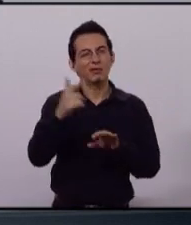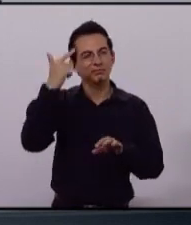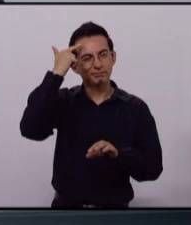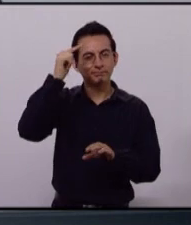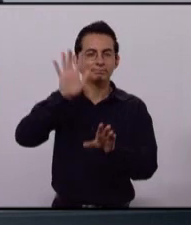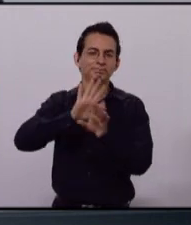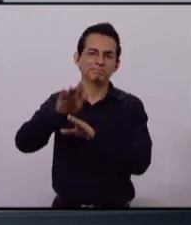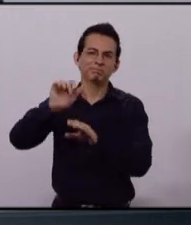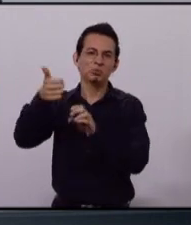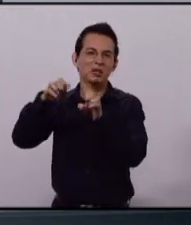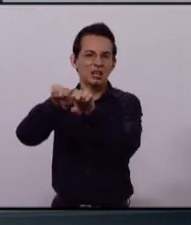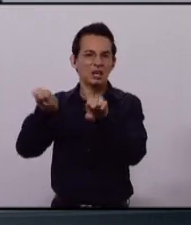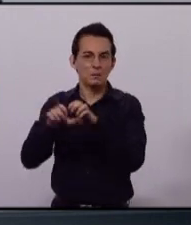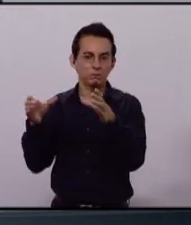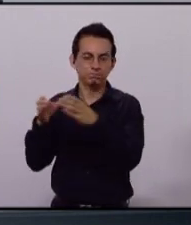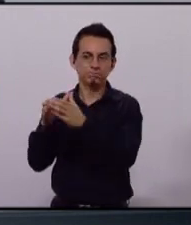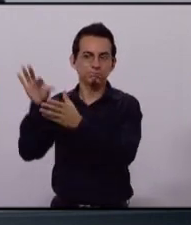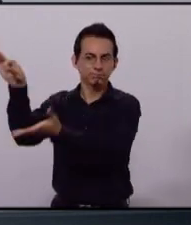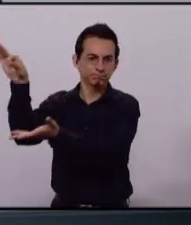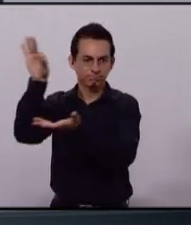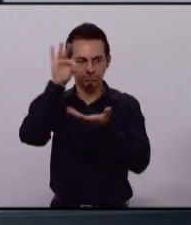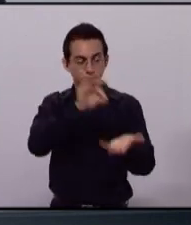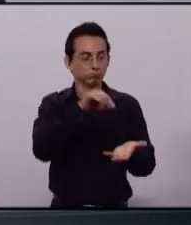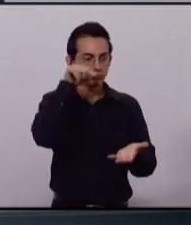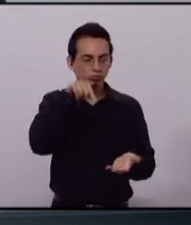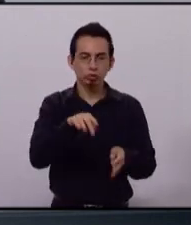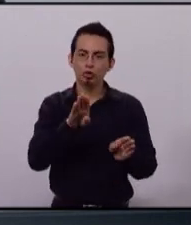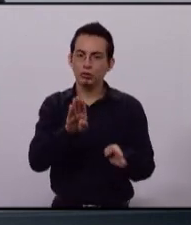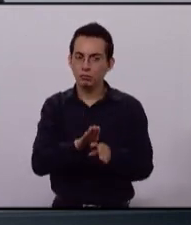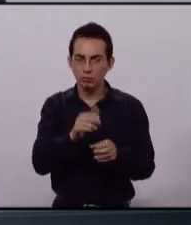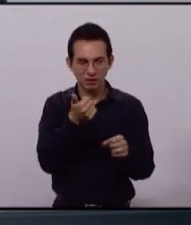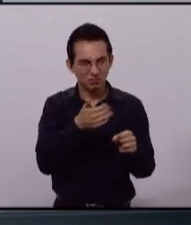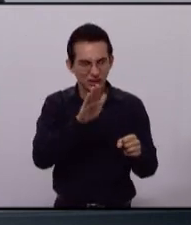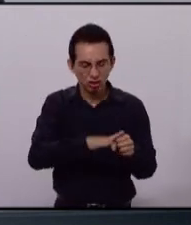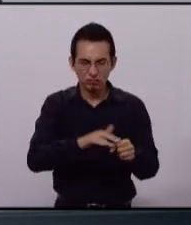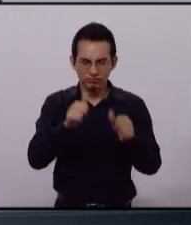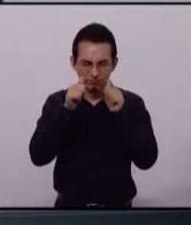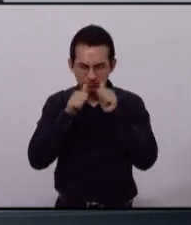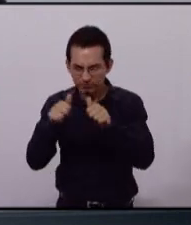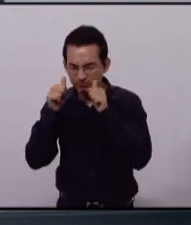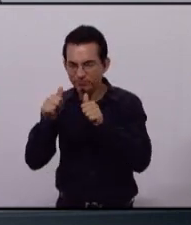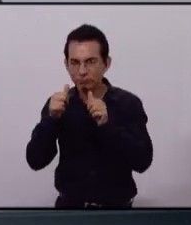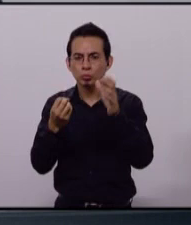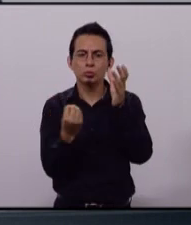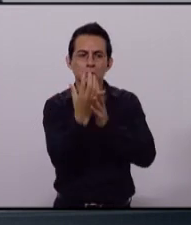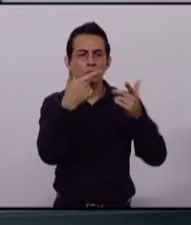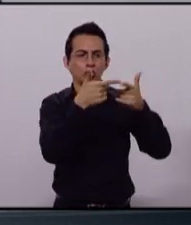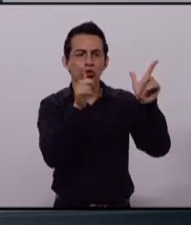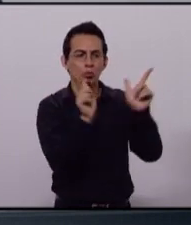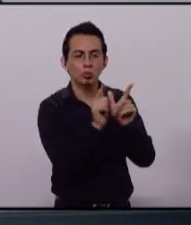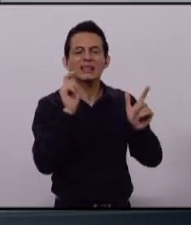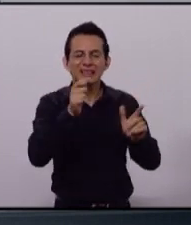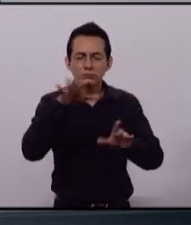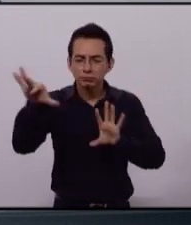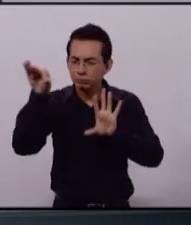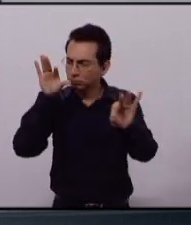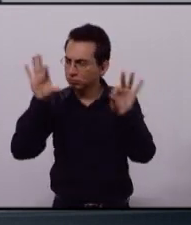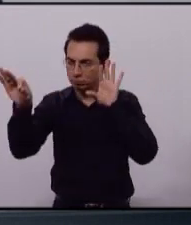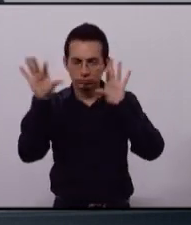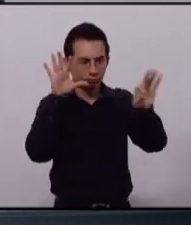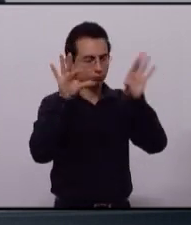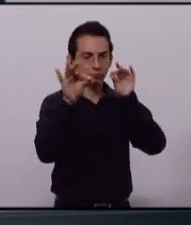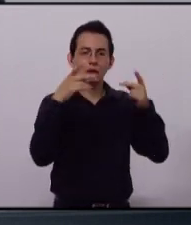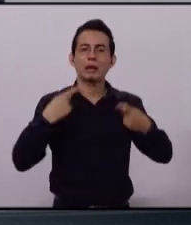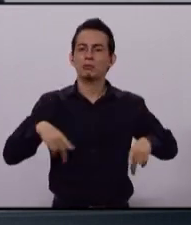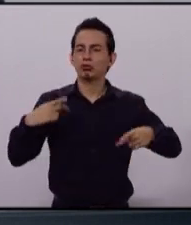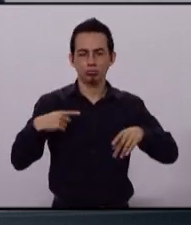que utilice esta información, nuestra propuesta es directa, formando un organismo ciudadano anticorrupción.